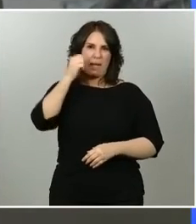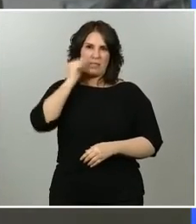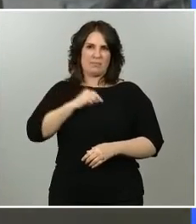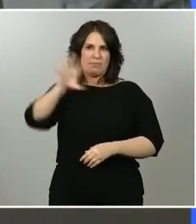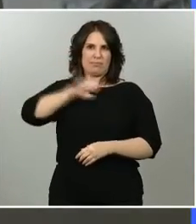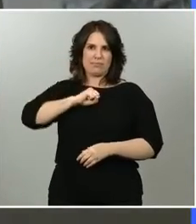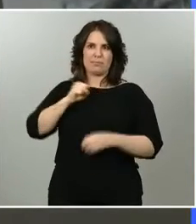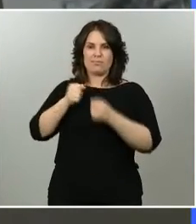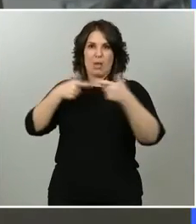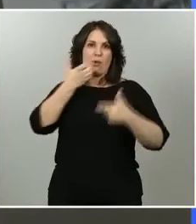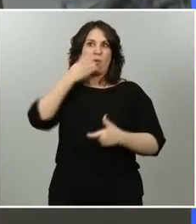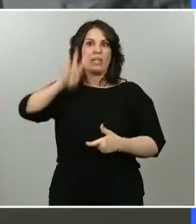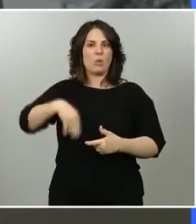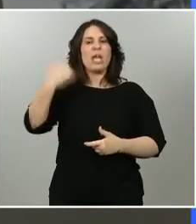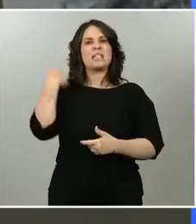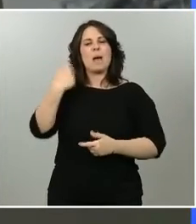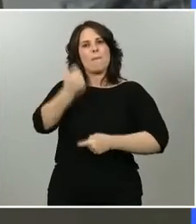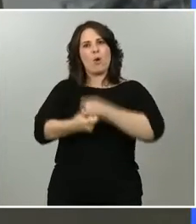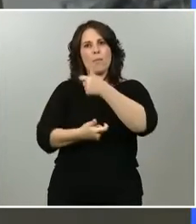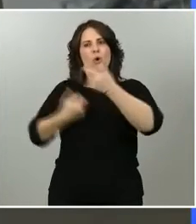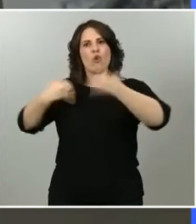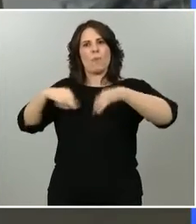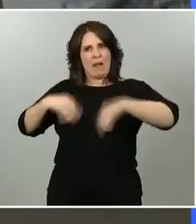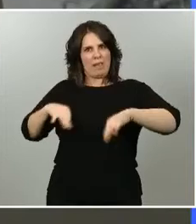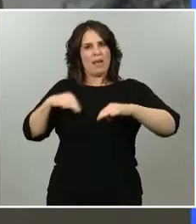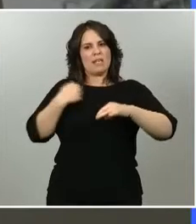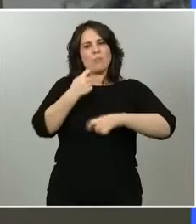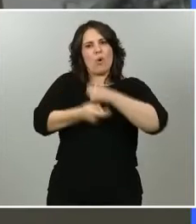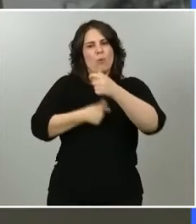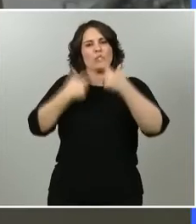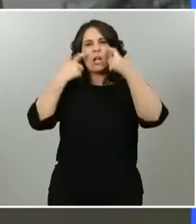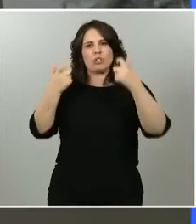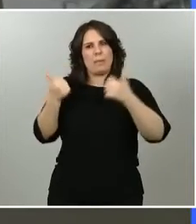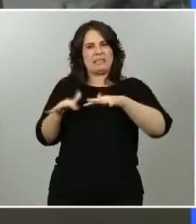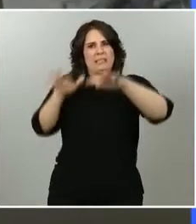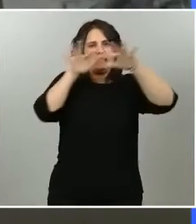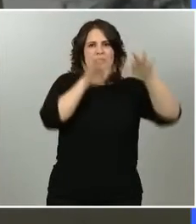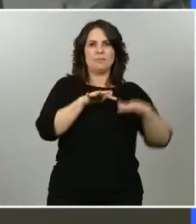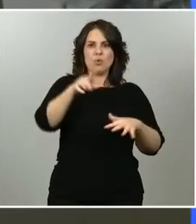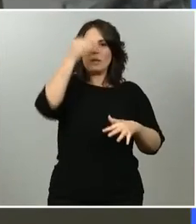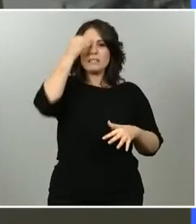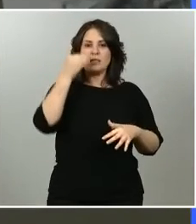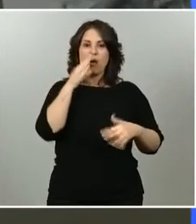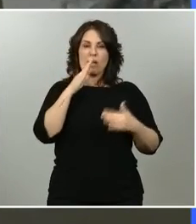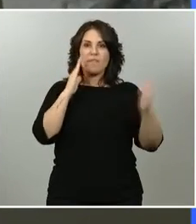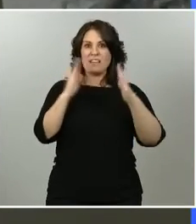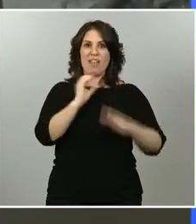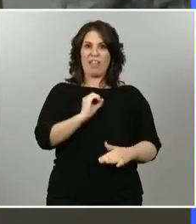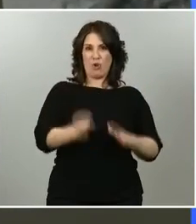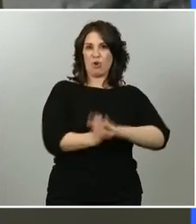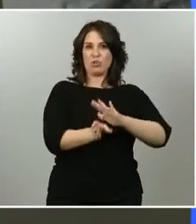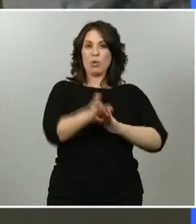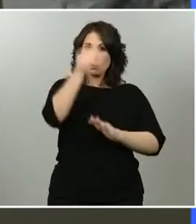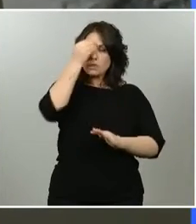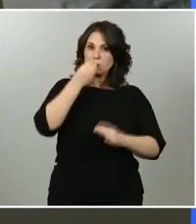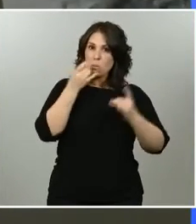ya se va normalizando, como en el resto de territorios. ¿Cree que los territorios que siguen en fase cero pronto van a poder avanzar? ¿Va a haber que